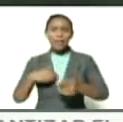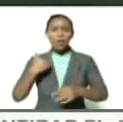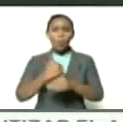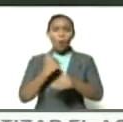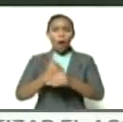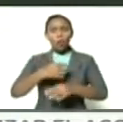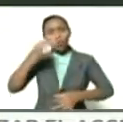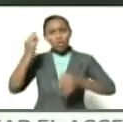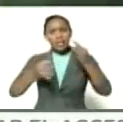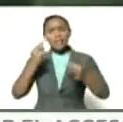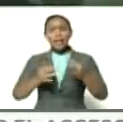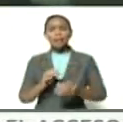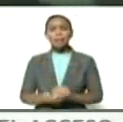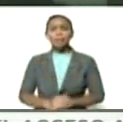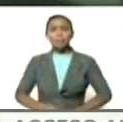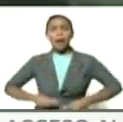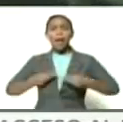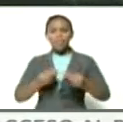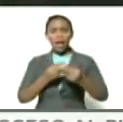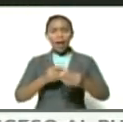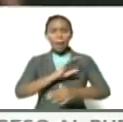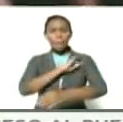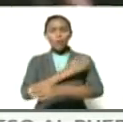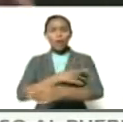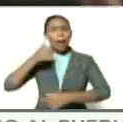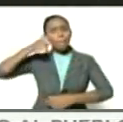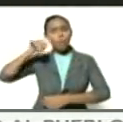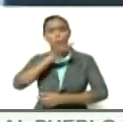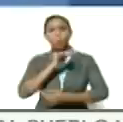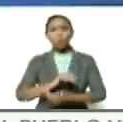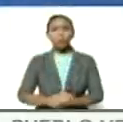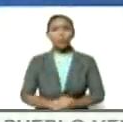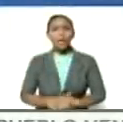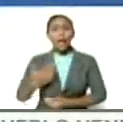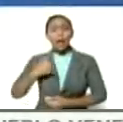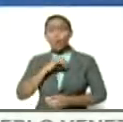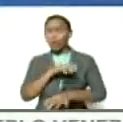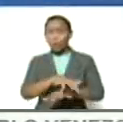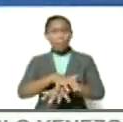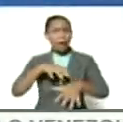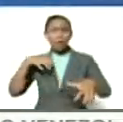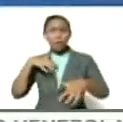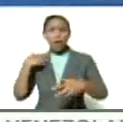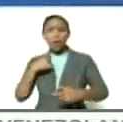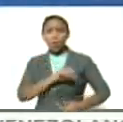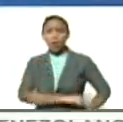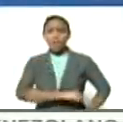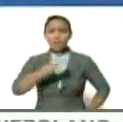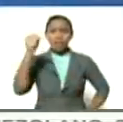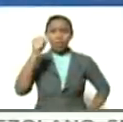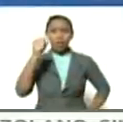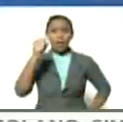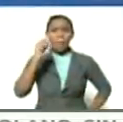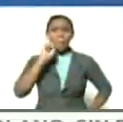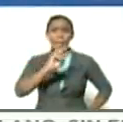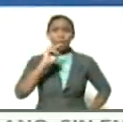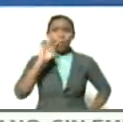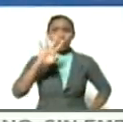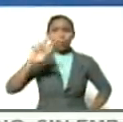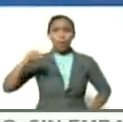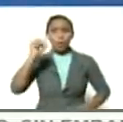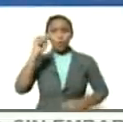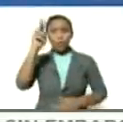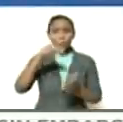para darle poder al pueblo en nuestro mayor homenaje a los libertadores 24 de junio